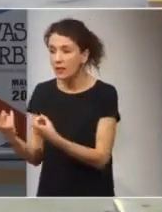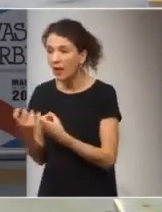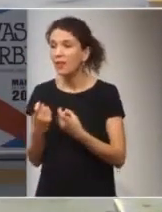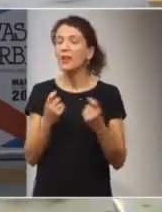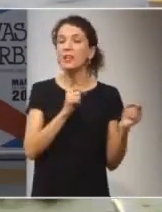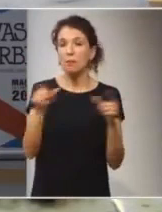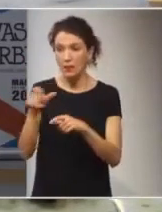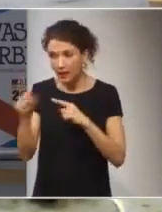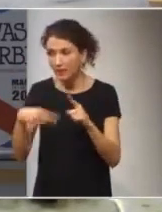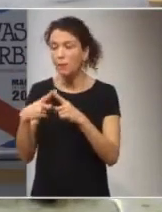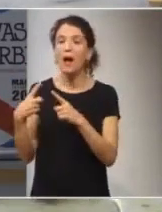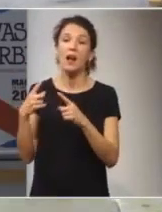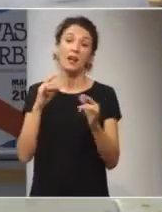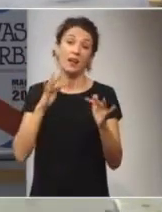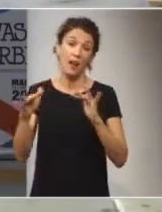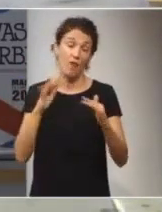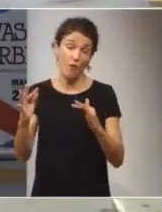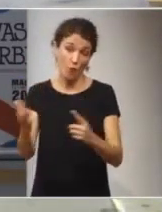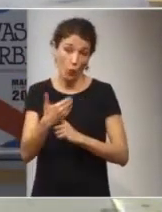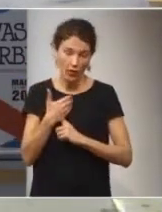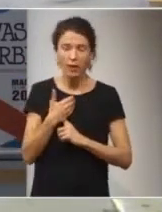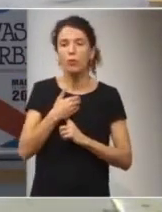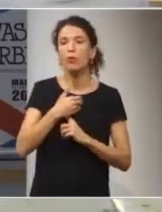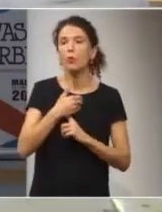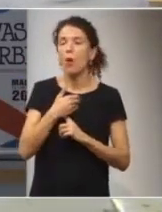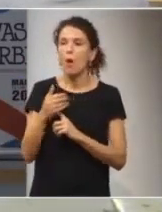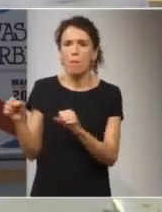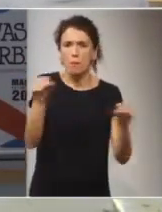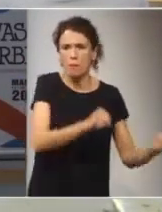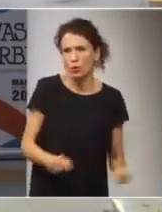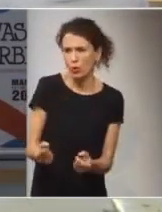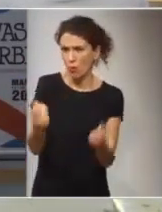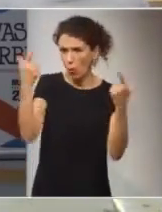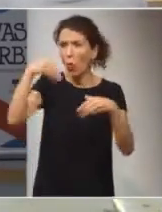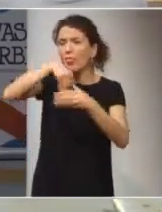inmigrantes y refugiados más desprotegidos de la África subsahariana.